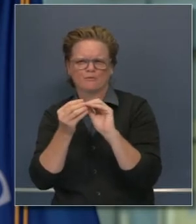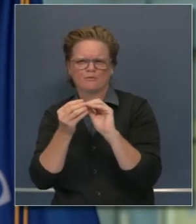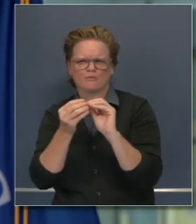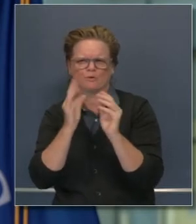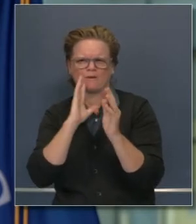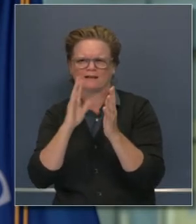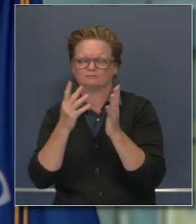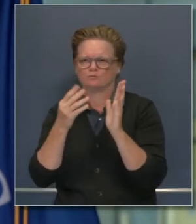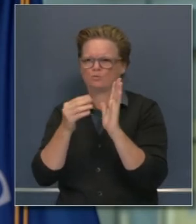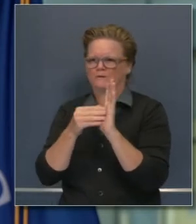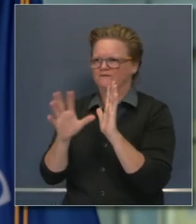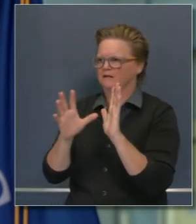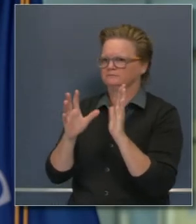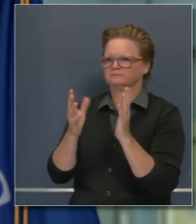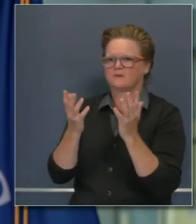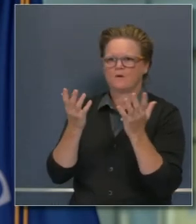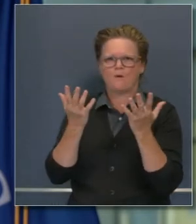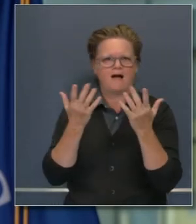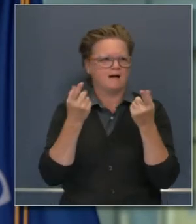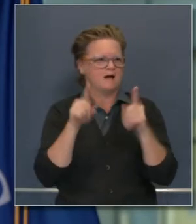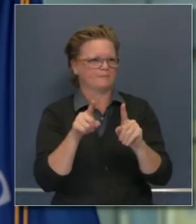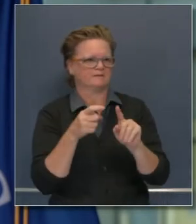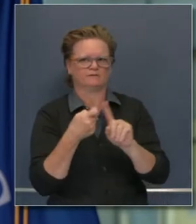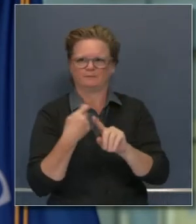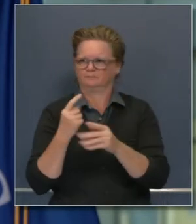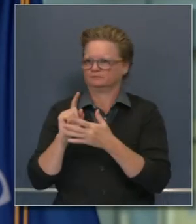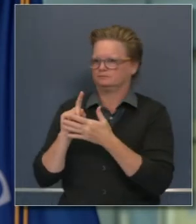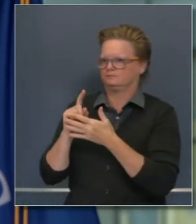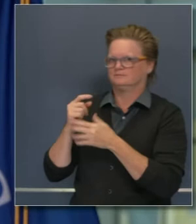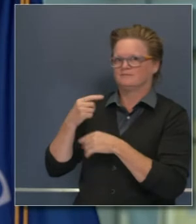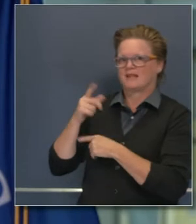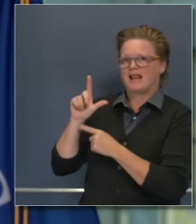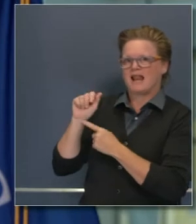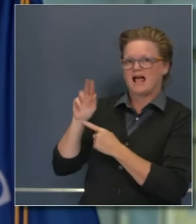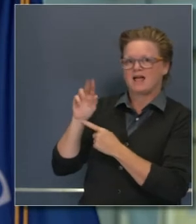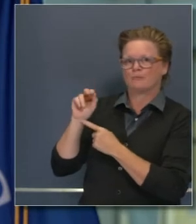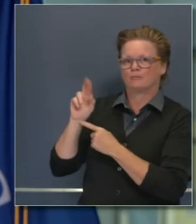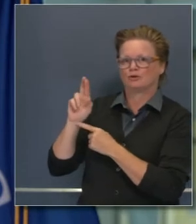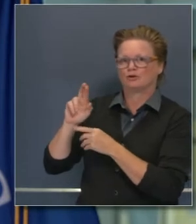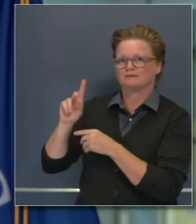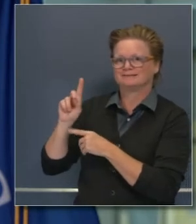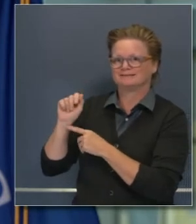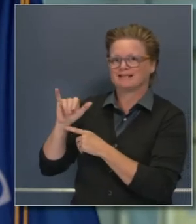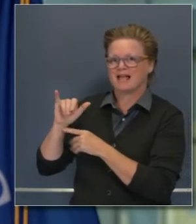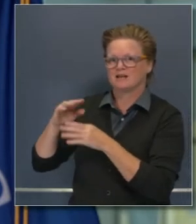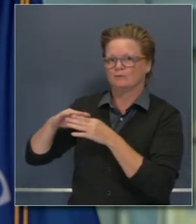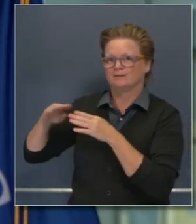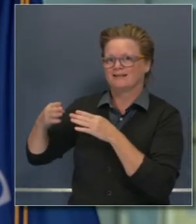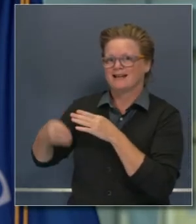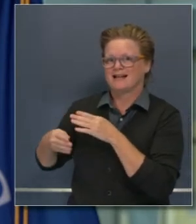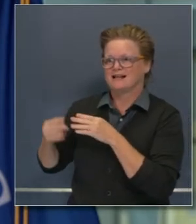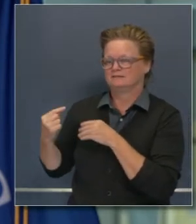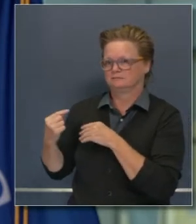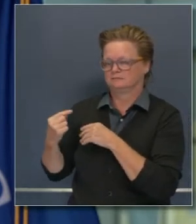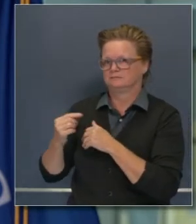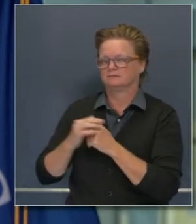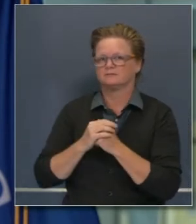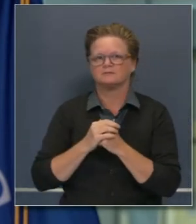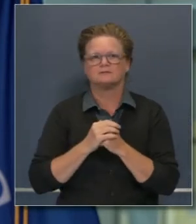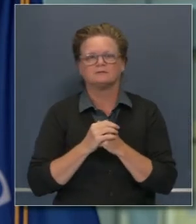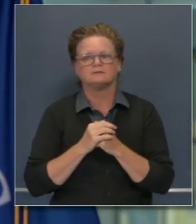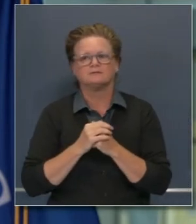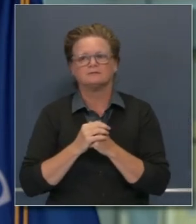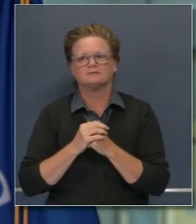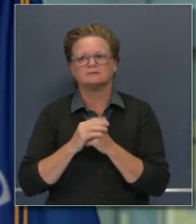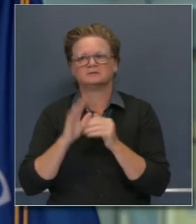Siempre estamos en estado de alerta después de los fines de semana a puente, porque muchas veces no usamos las mascarillas como